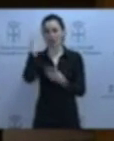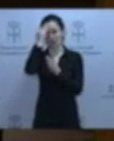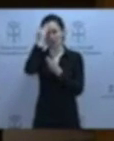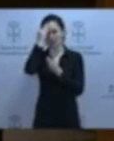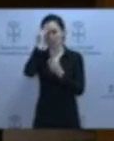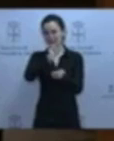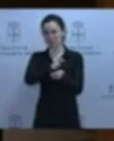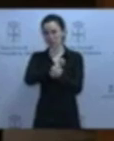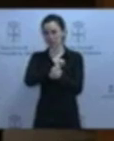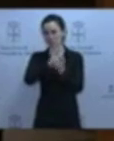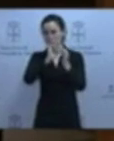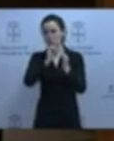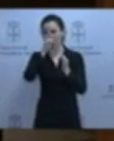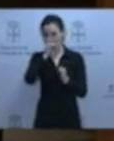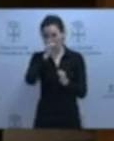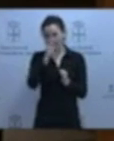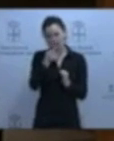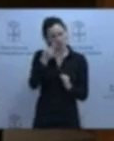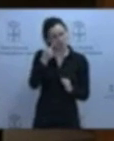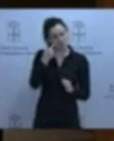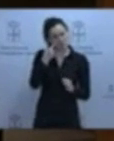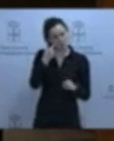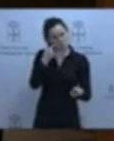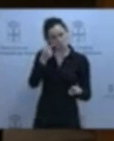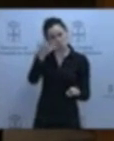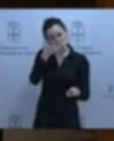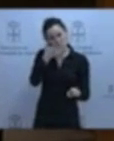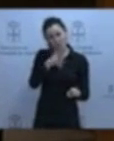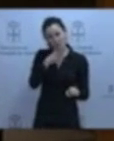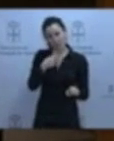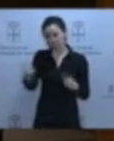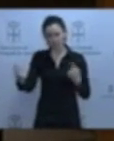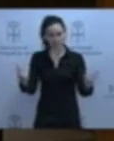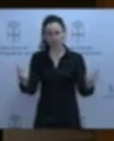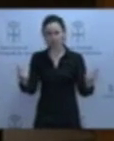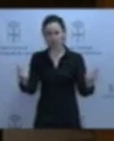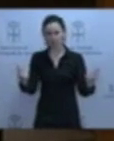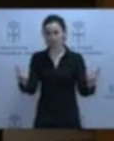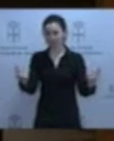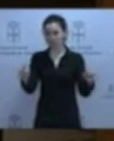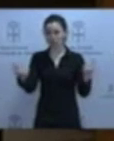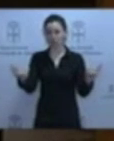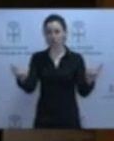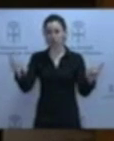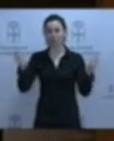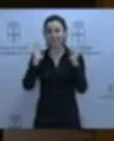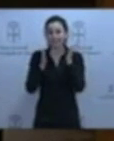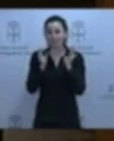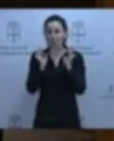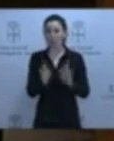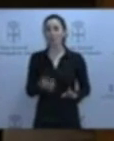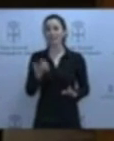Recordarán, dos sospechosos son aislados porque no hay pruebas suficientes. Si les ofrecen ambos dos, el mismo trato. Si uno